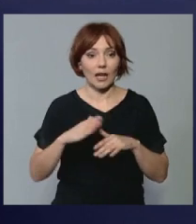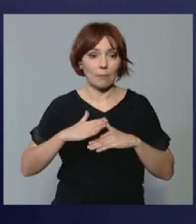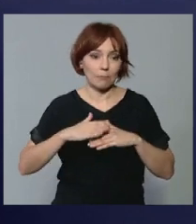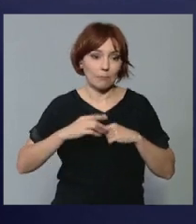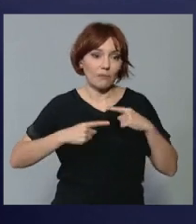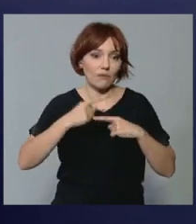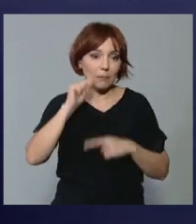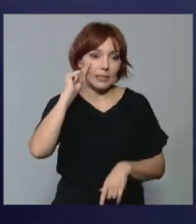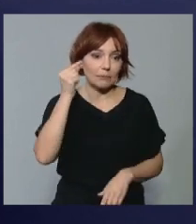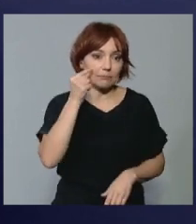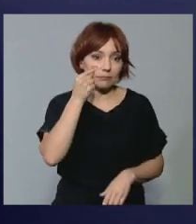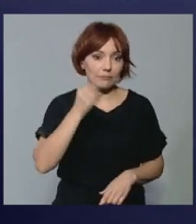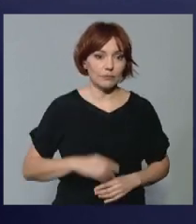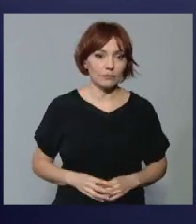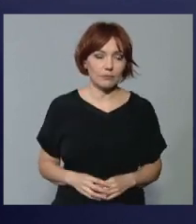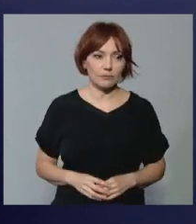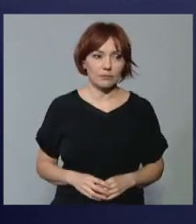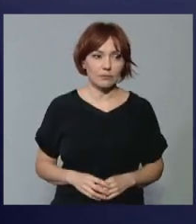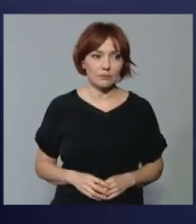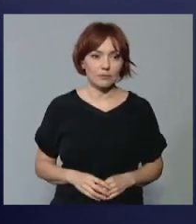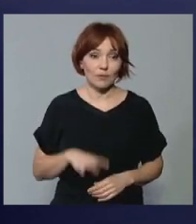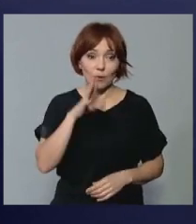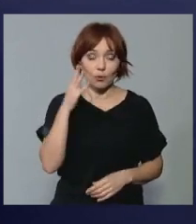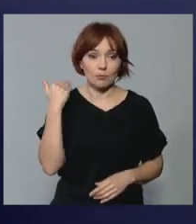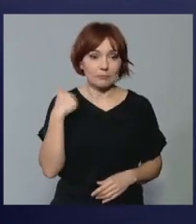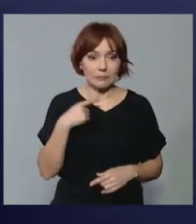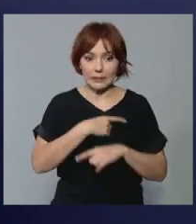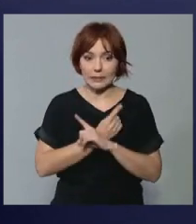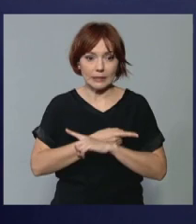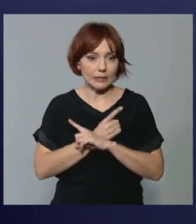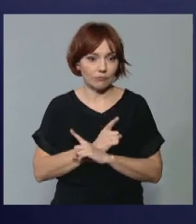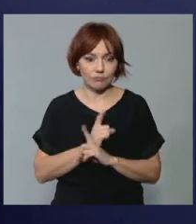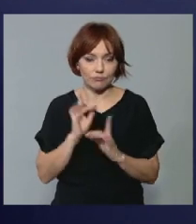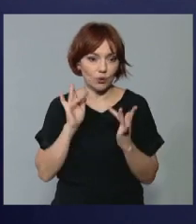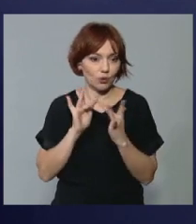otros familiares a los que le perdieron la pista el pasado domingo.